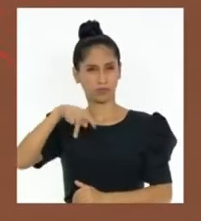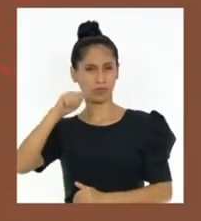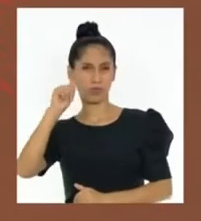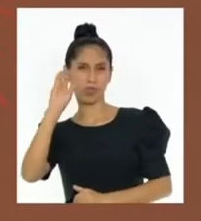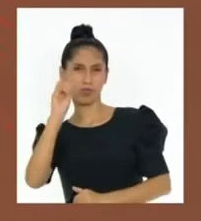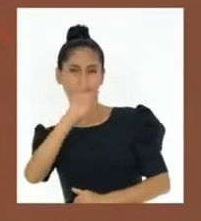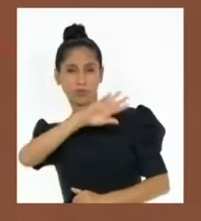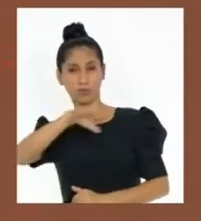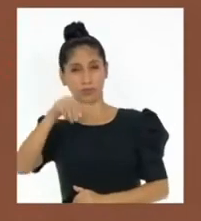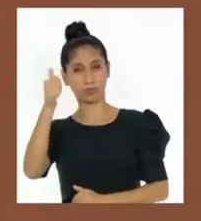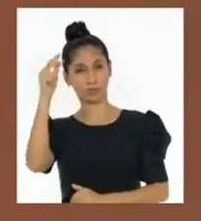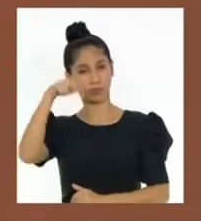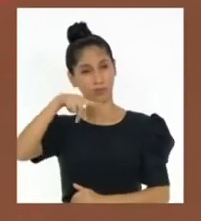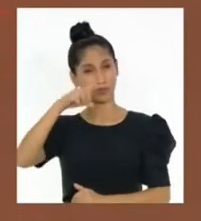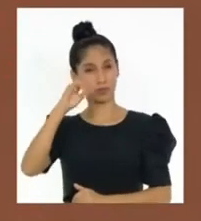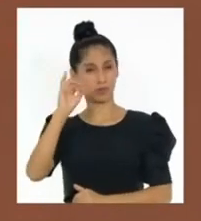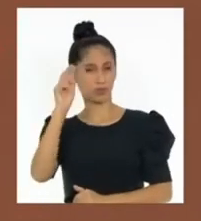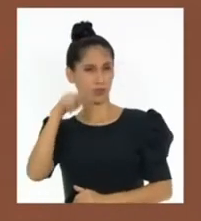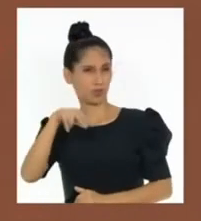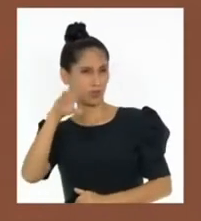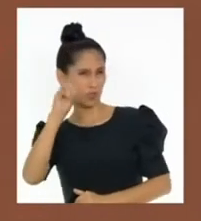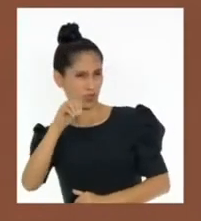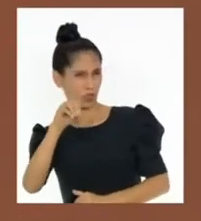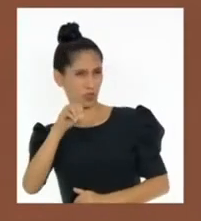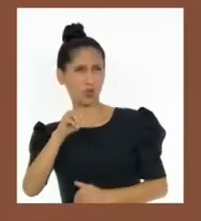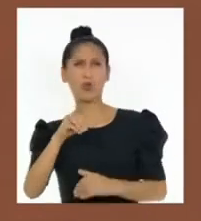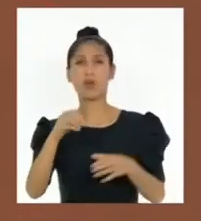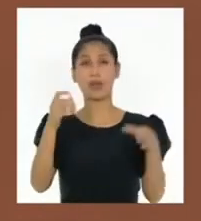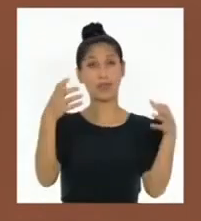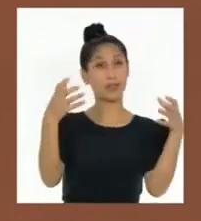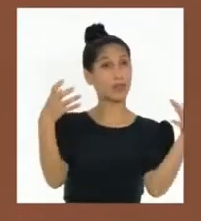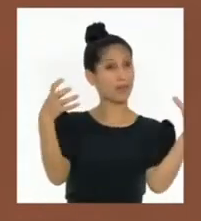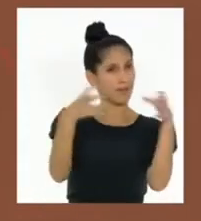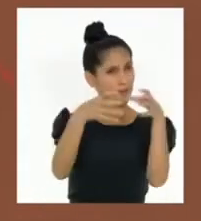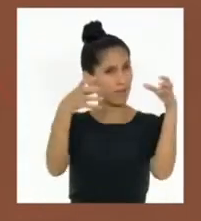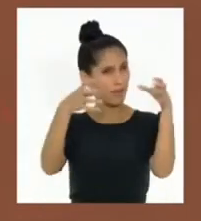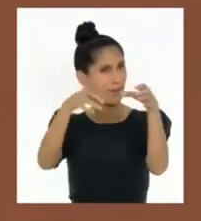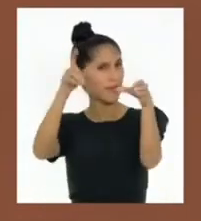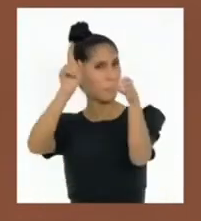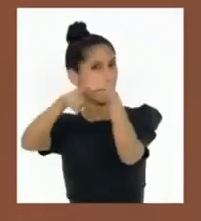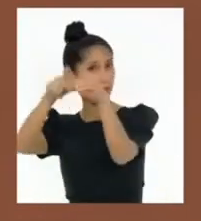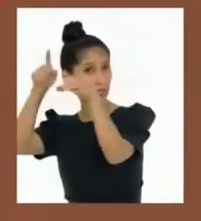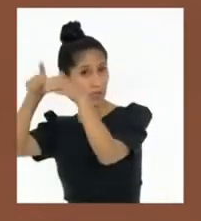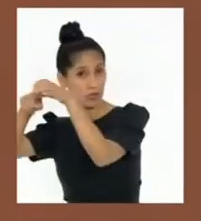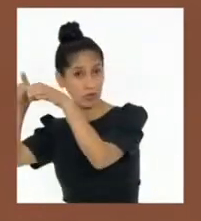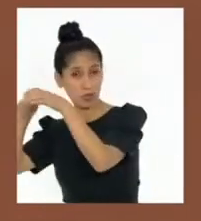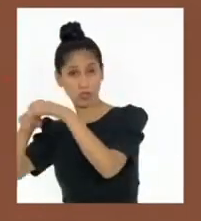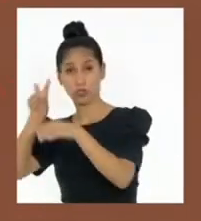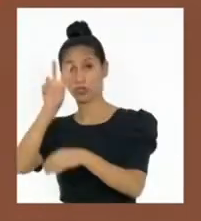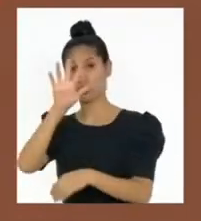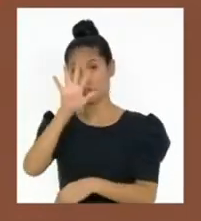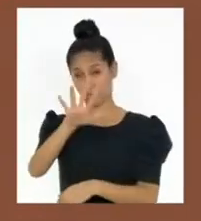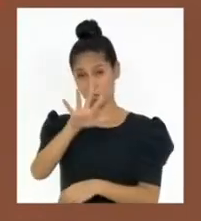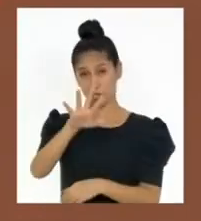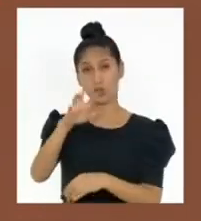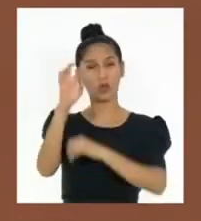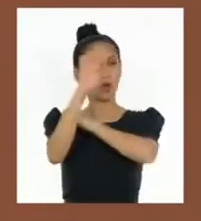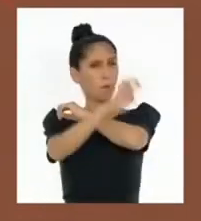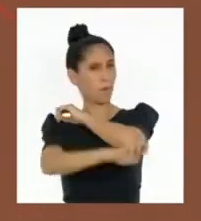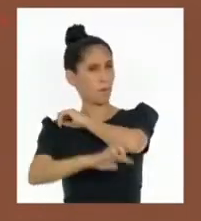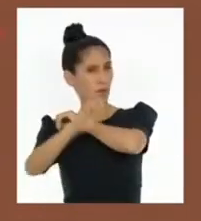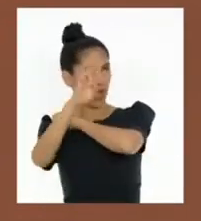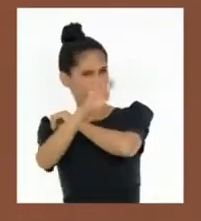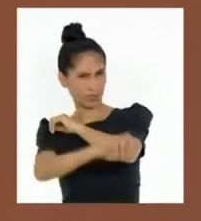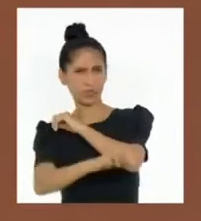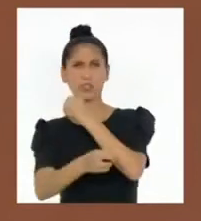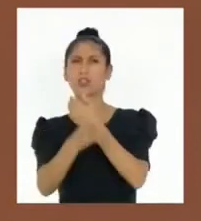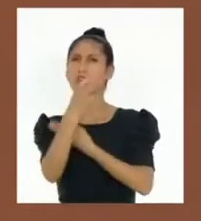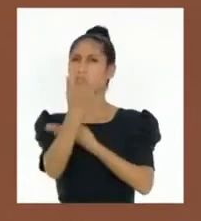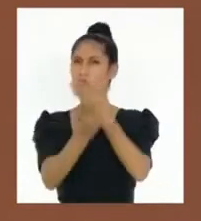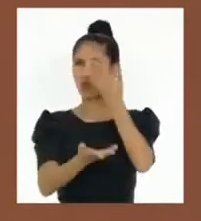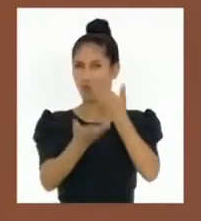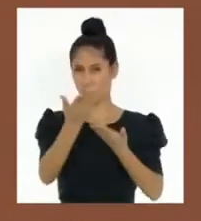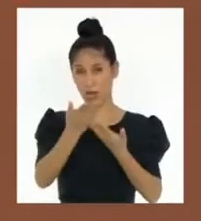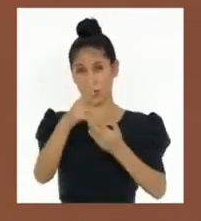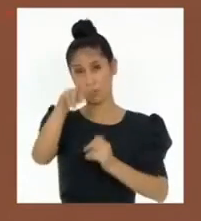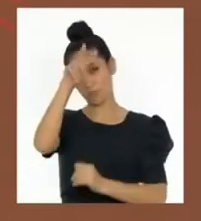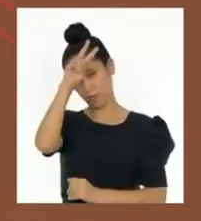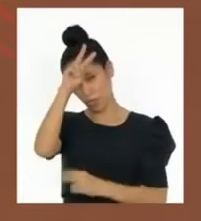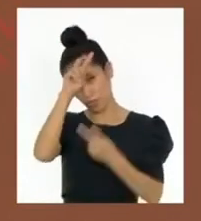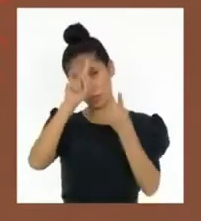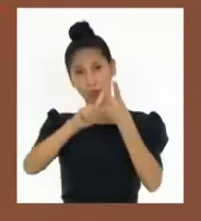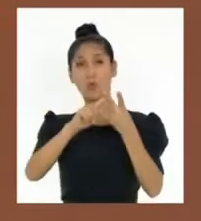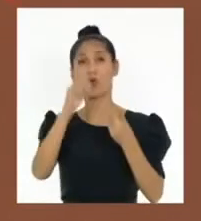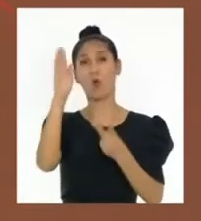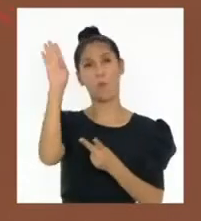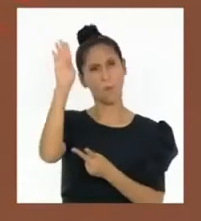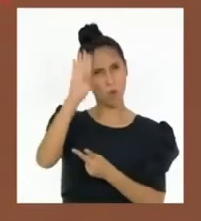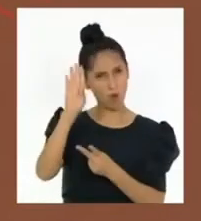andina, conformada por cinco países. Perú, Colombia, Ecuador, Bolivia y Chile. Los requisitos para ser